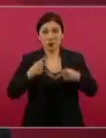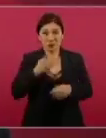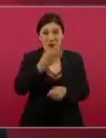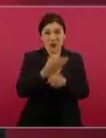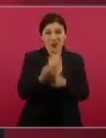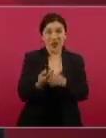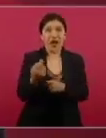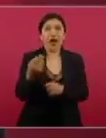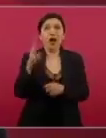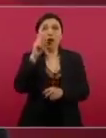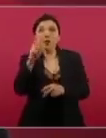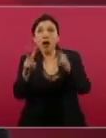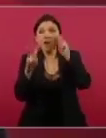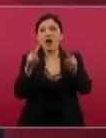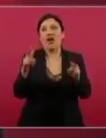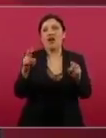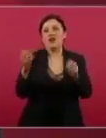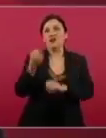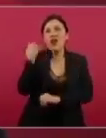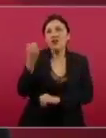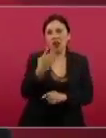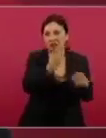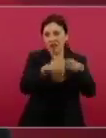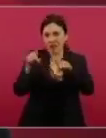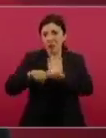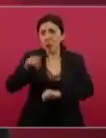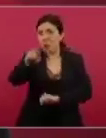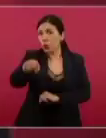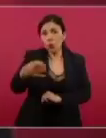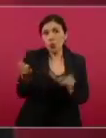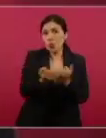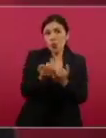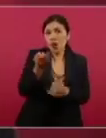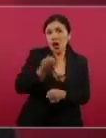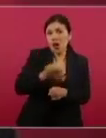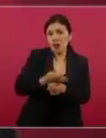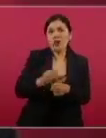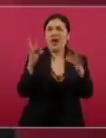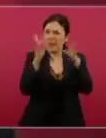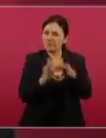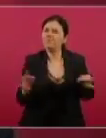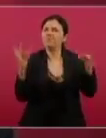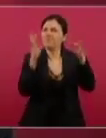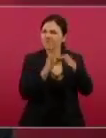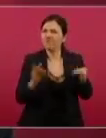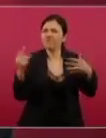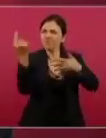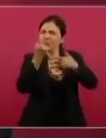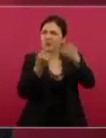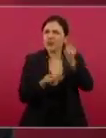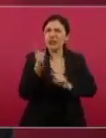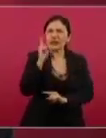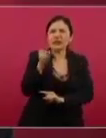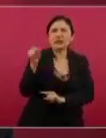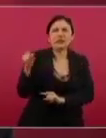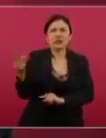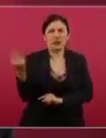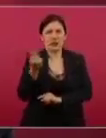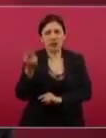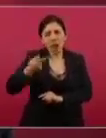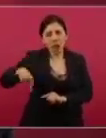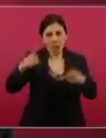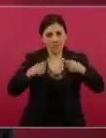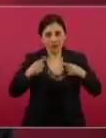Y tú mismo estás señalando que nos tienen